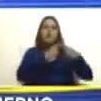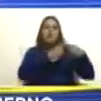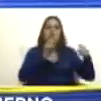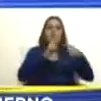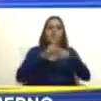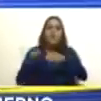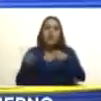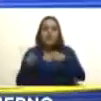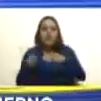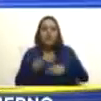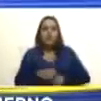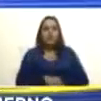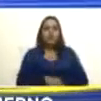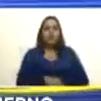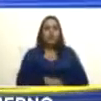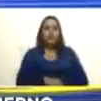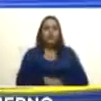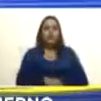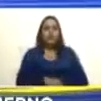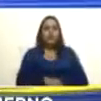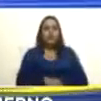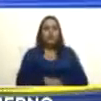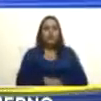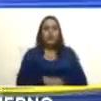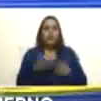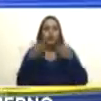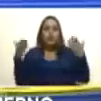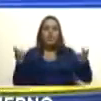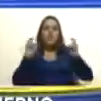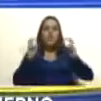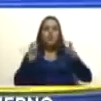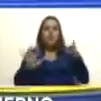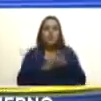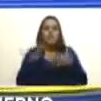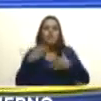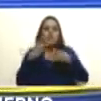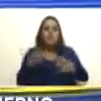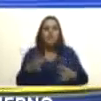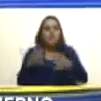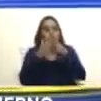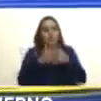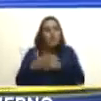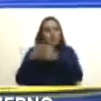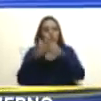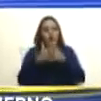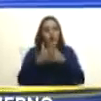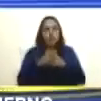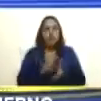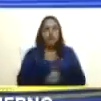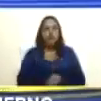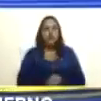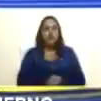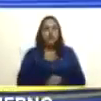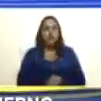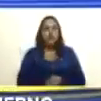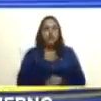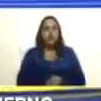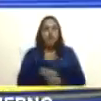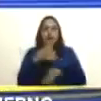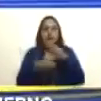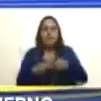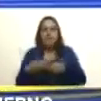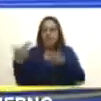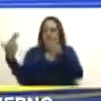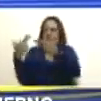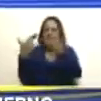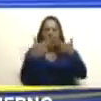haya que en los grandes temas del interés de Estados Unidos salgan a tirotear a